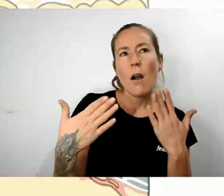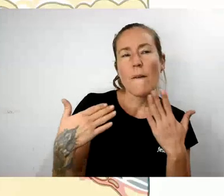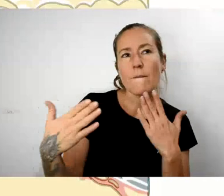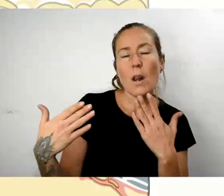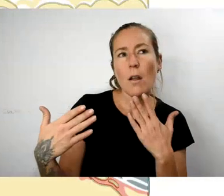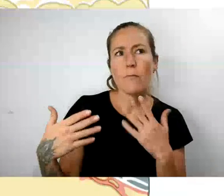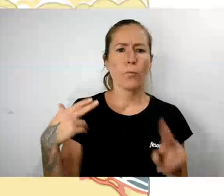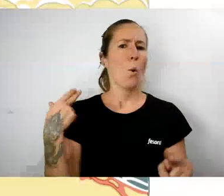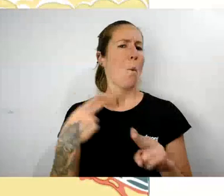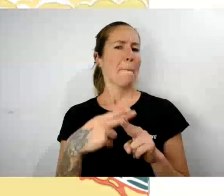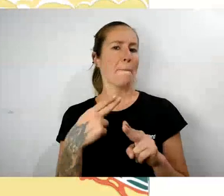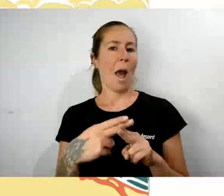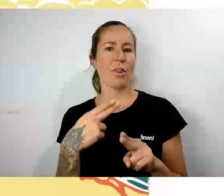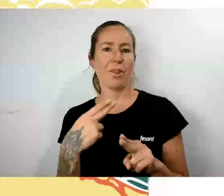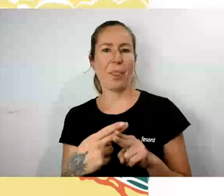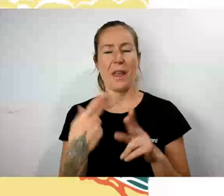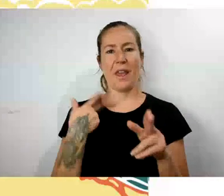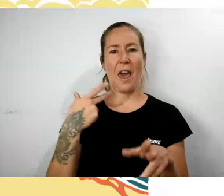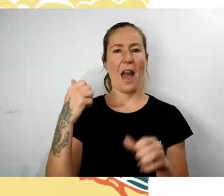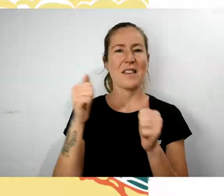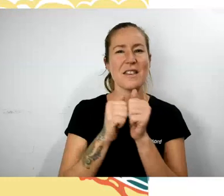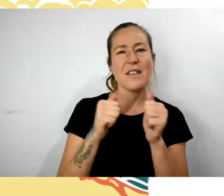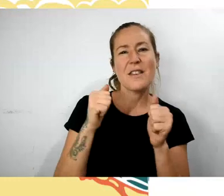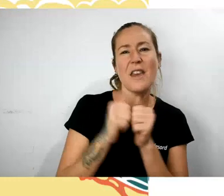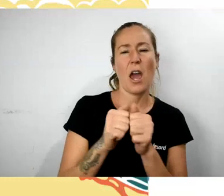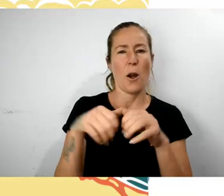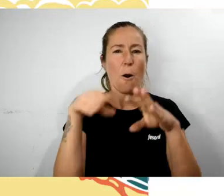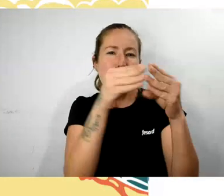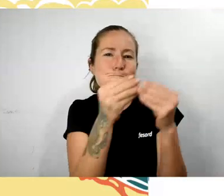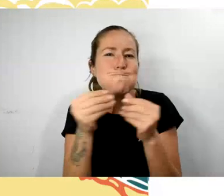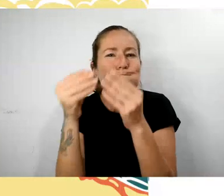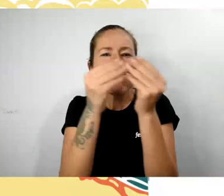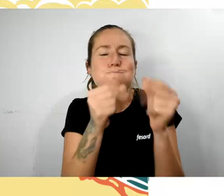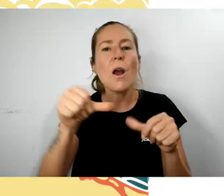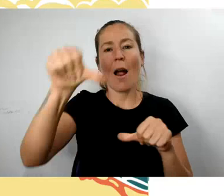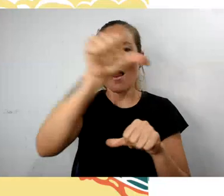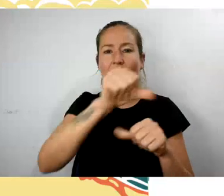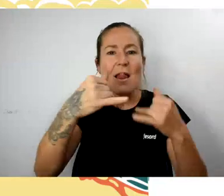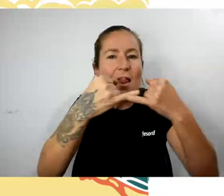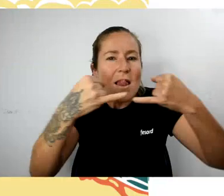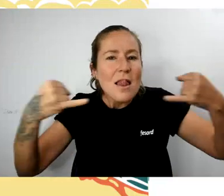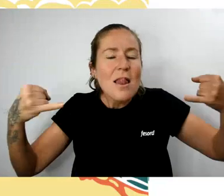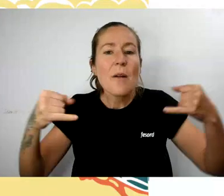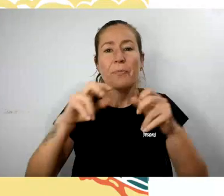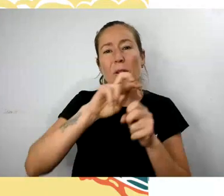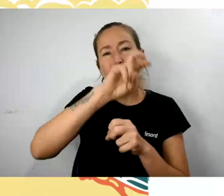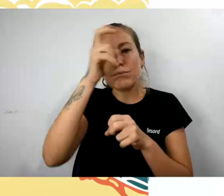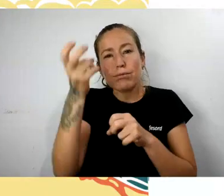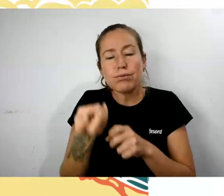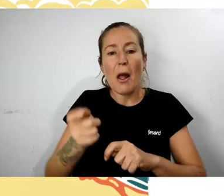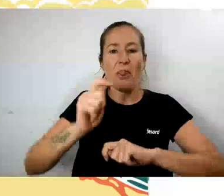Madera, hierro, estopa, brea, daban forma a laudes y barcas del Arache.